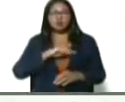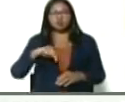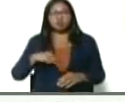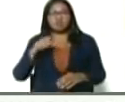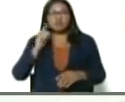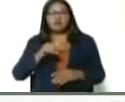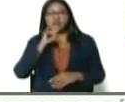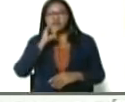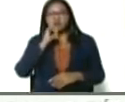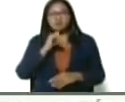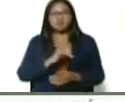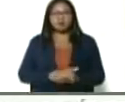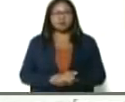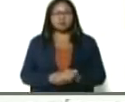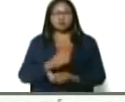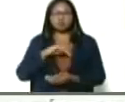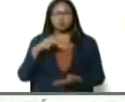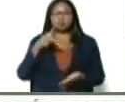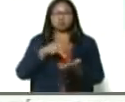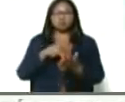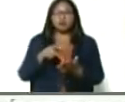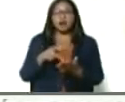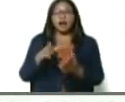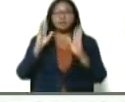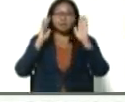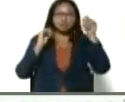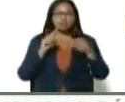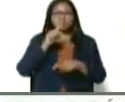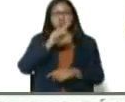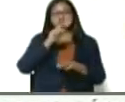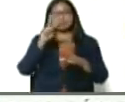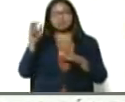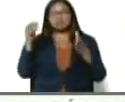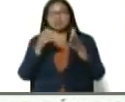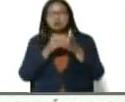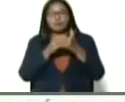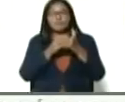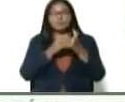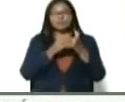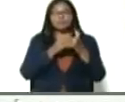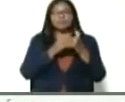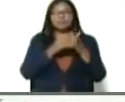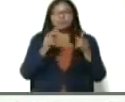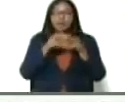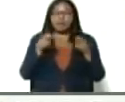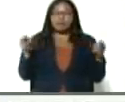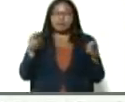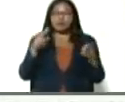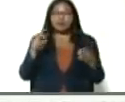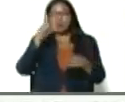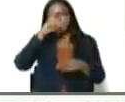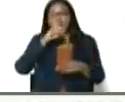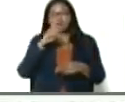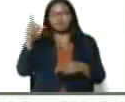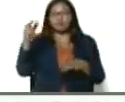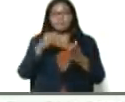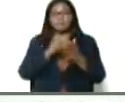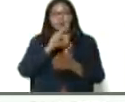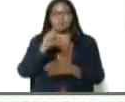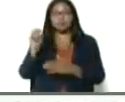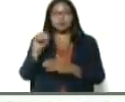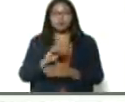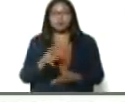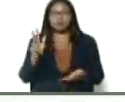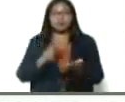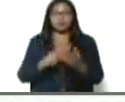anunciar, que estaremos atendiendo, 175 mil hectáreas, es decir, el año 2020, tuvimos una aprobación,